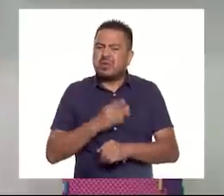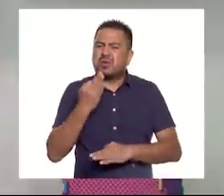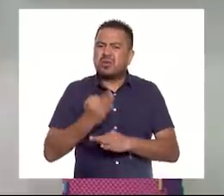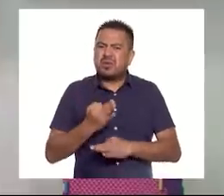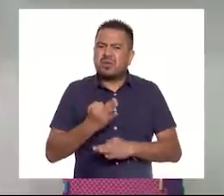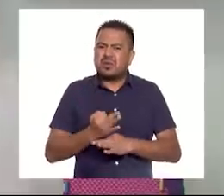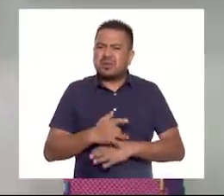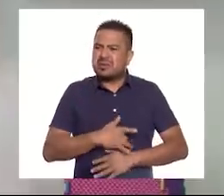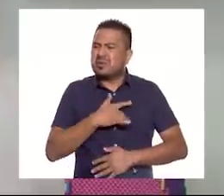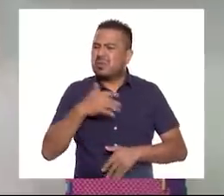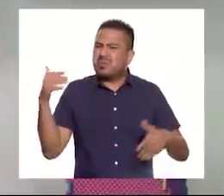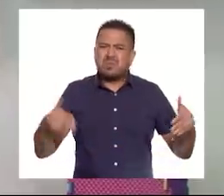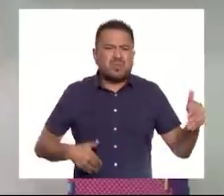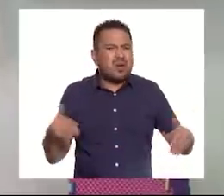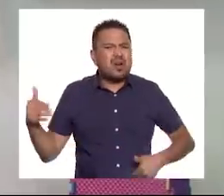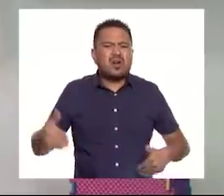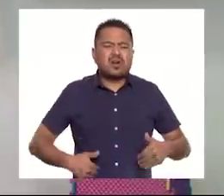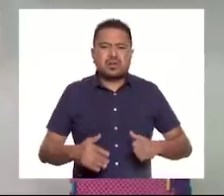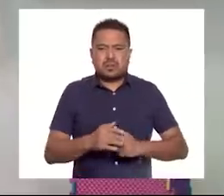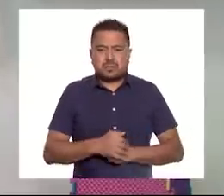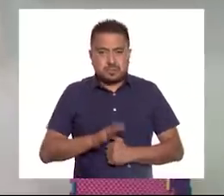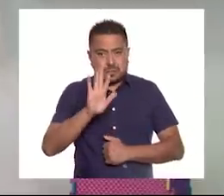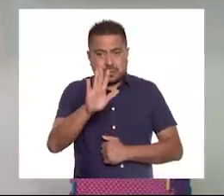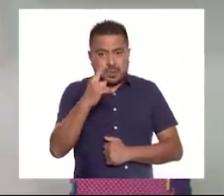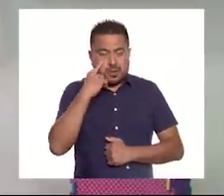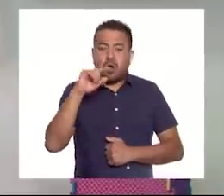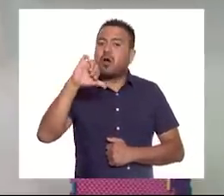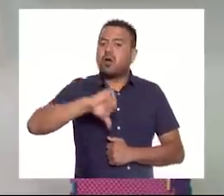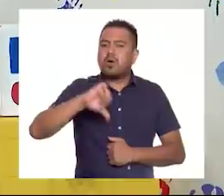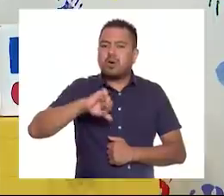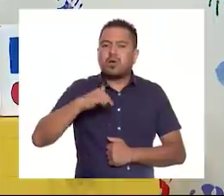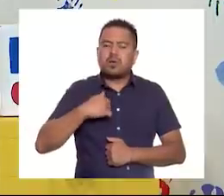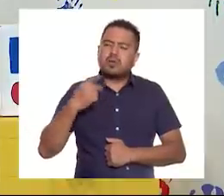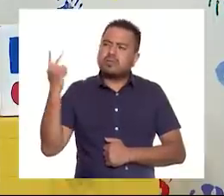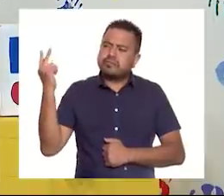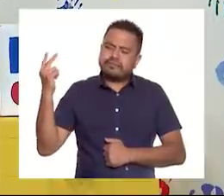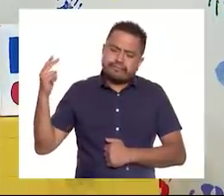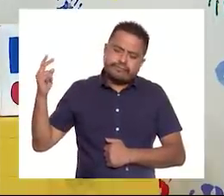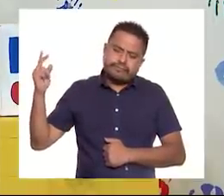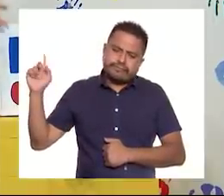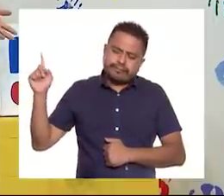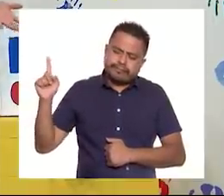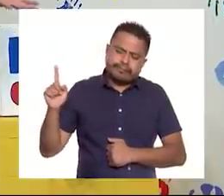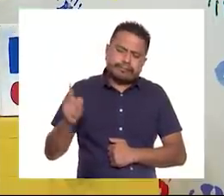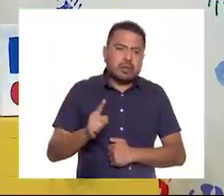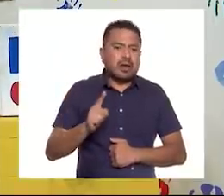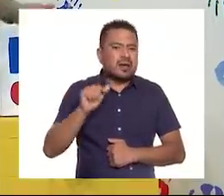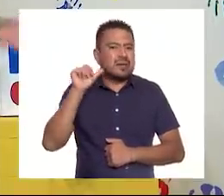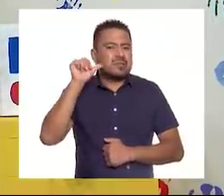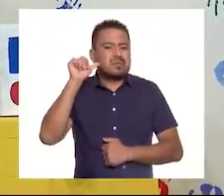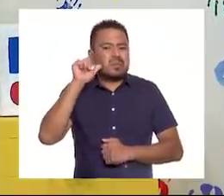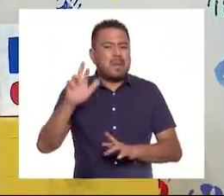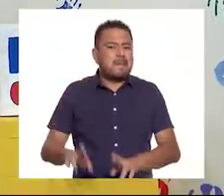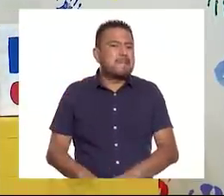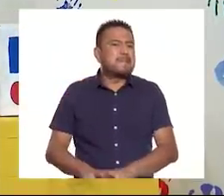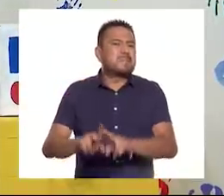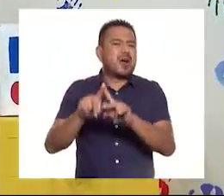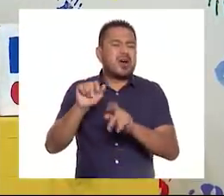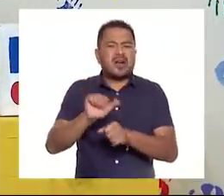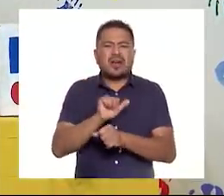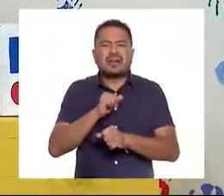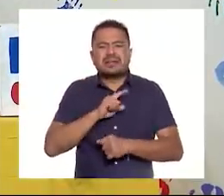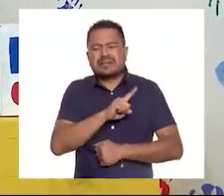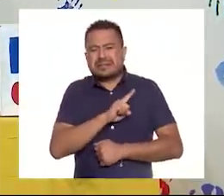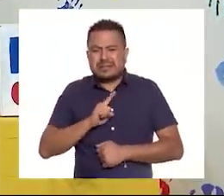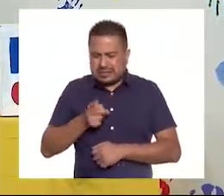estás tan molesto? Mira, es que hoy, cuando venía de camino para acá, se ponchó la llanta de mi carro y entonces me tuve que